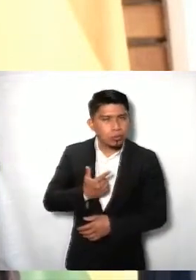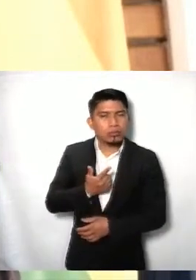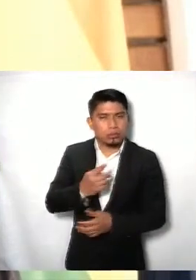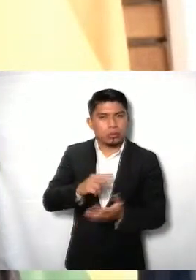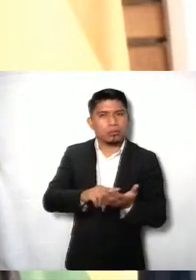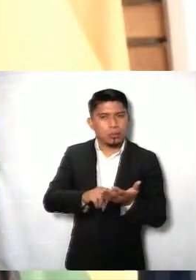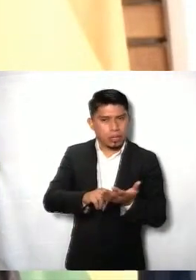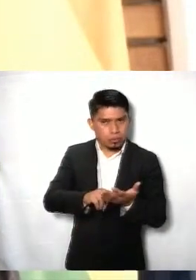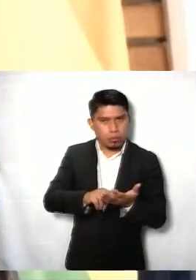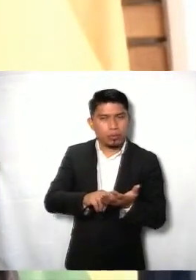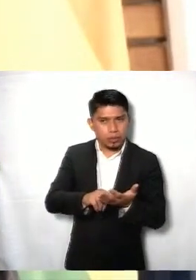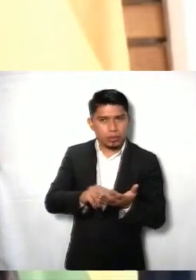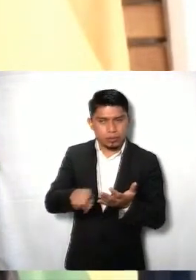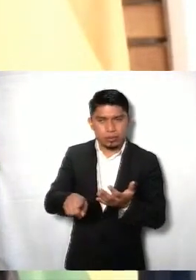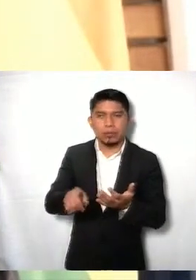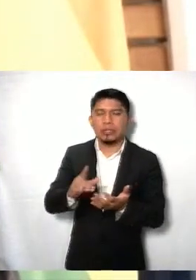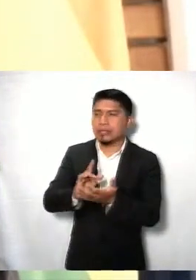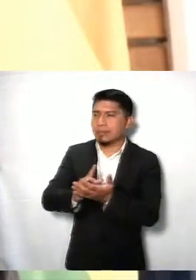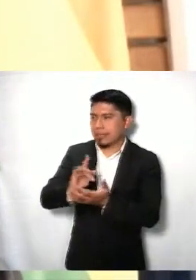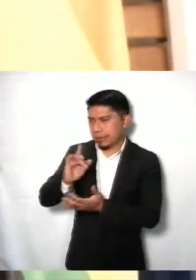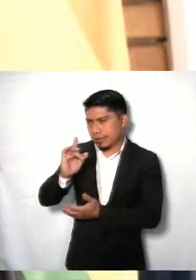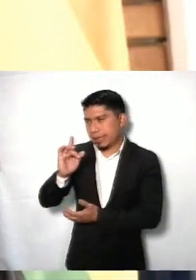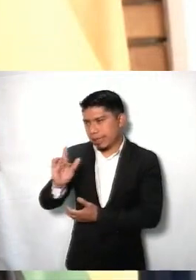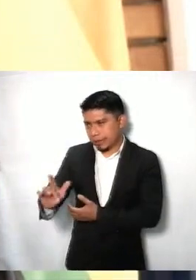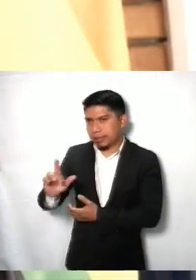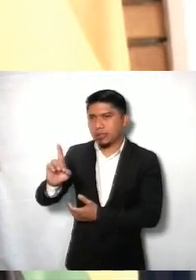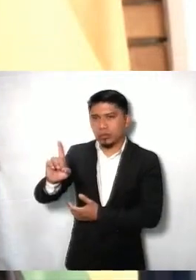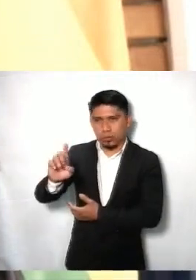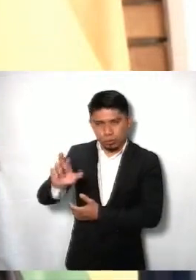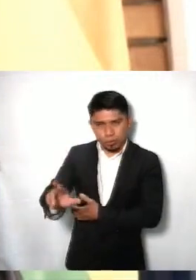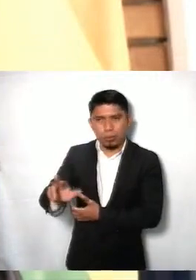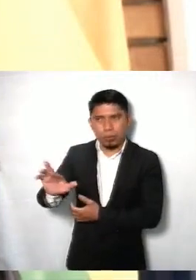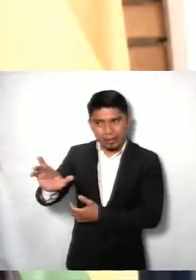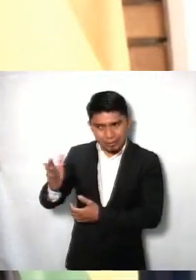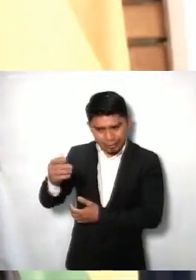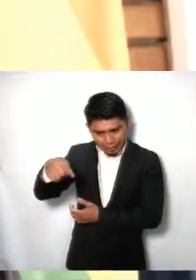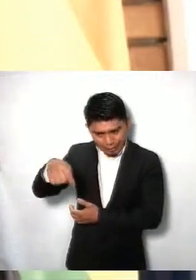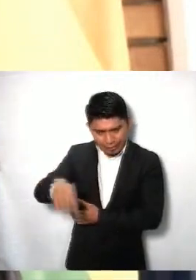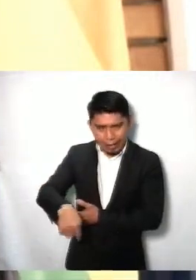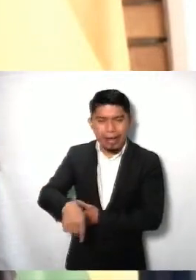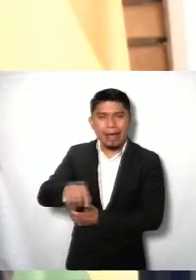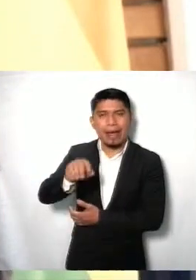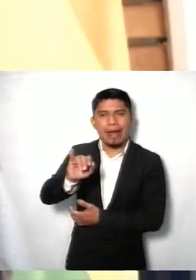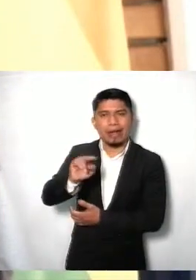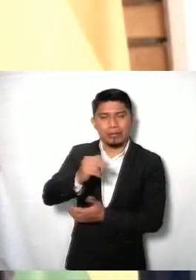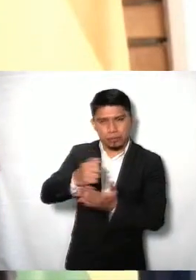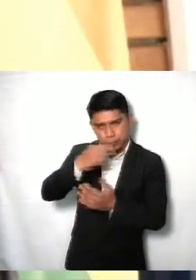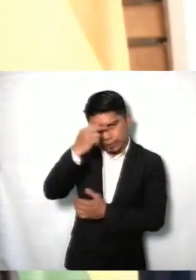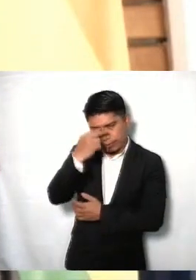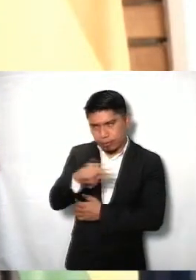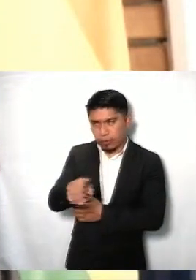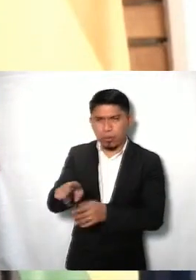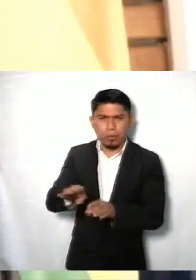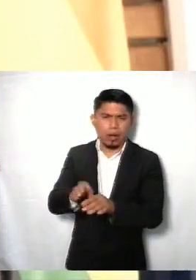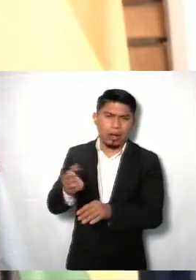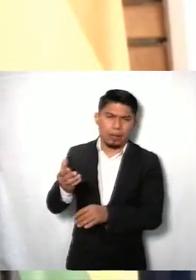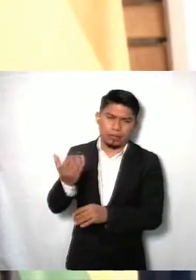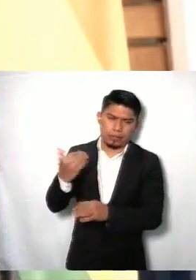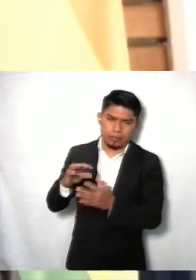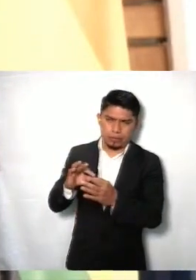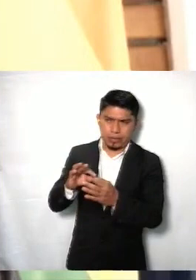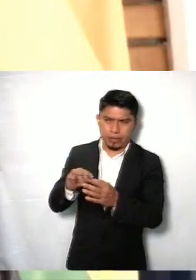valores universitarios. Gracias, querido doctor, por recibirnos una vez más al Info Ciudad de México, que además debo contarle, como le venía diciendo